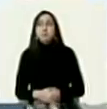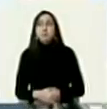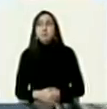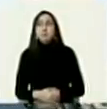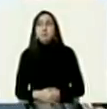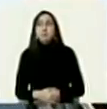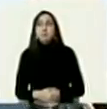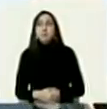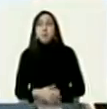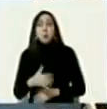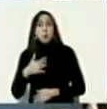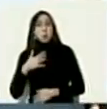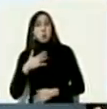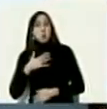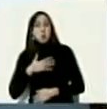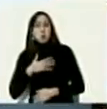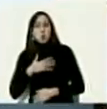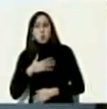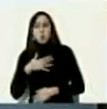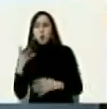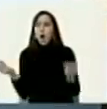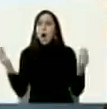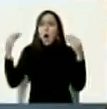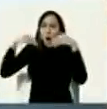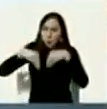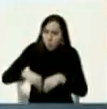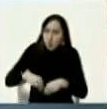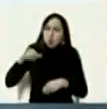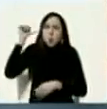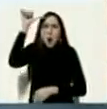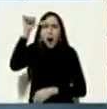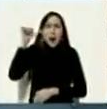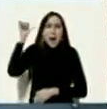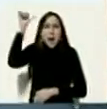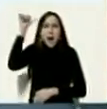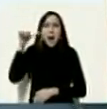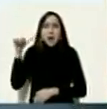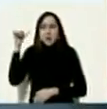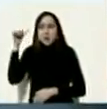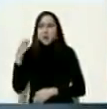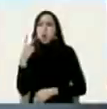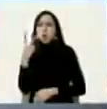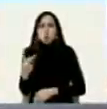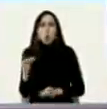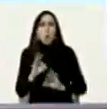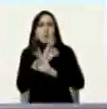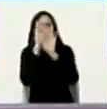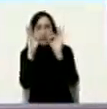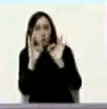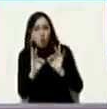yo comparto ese análisis de las dos dimensiones